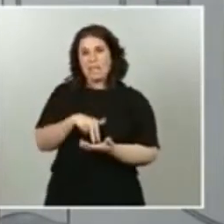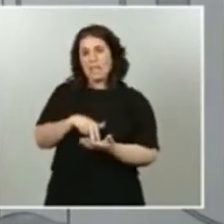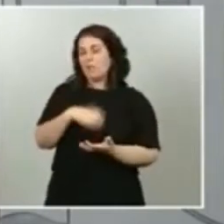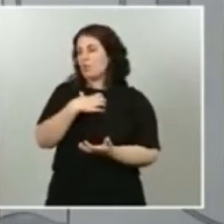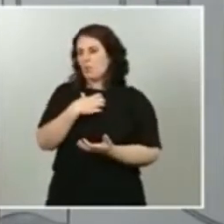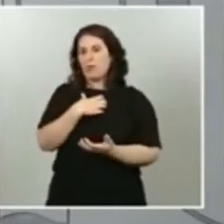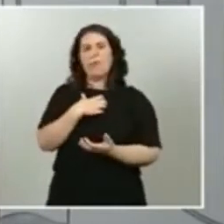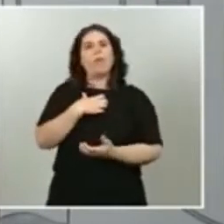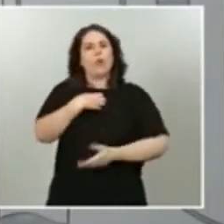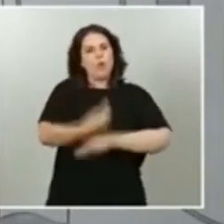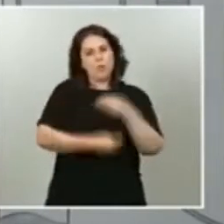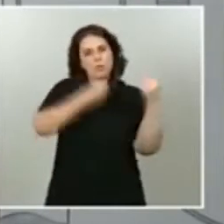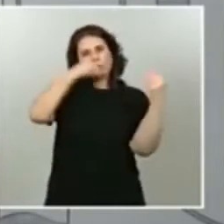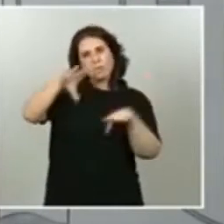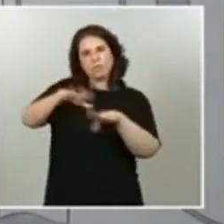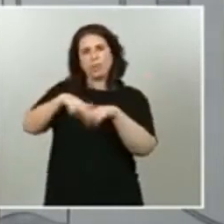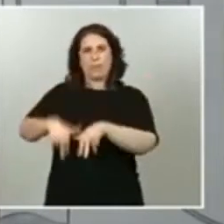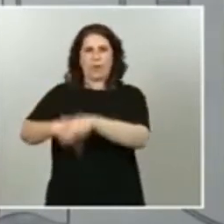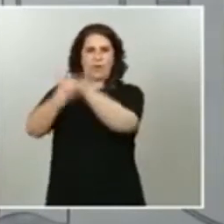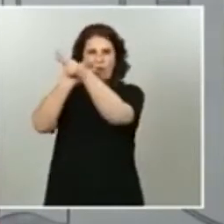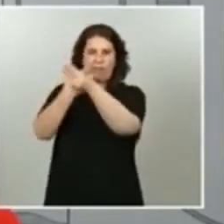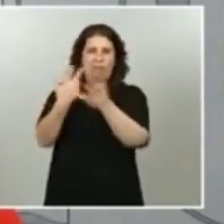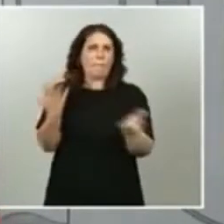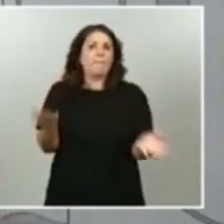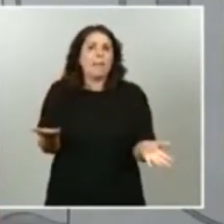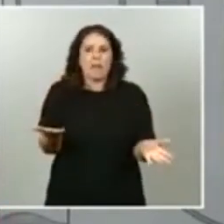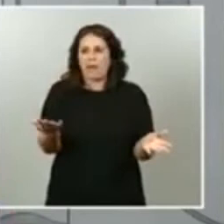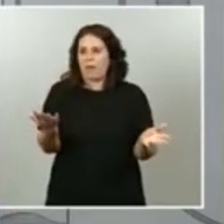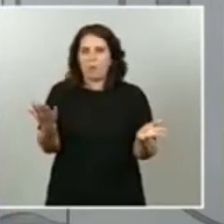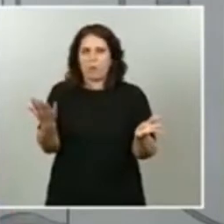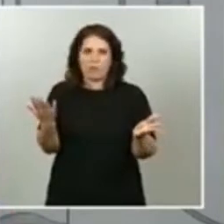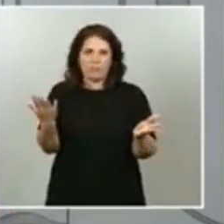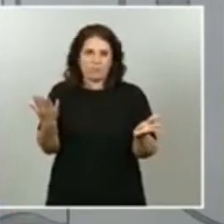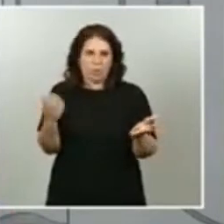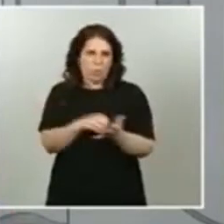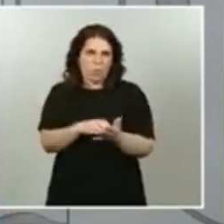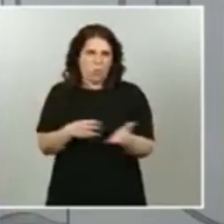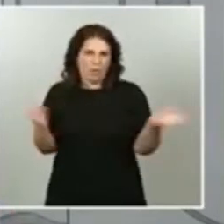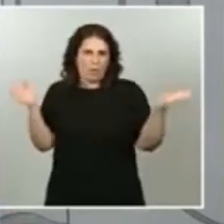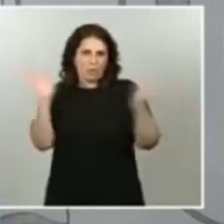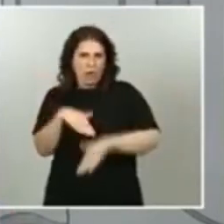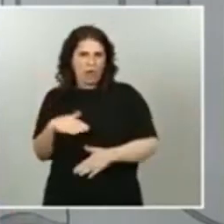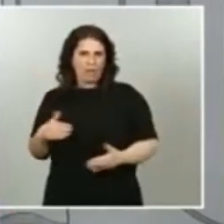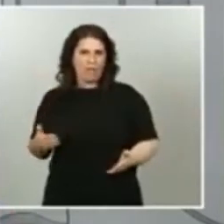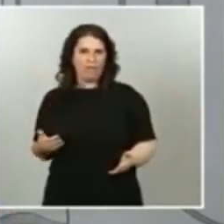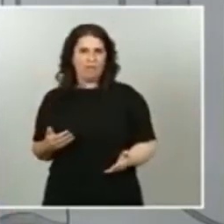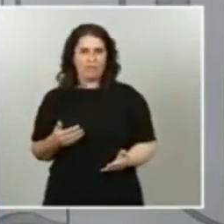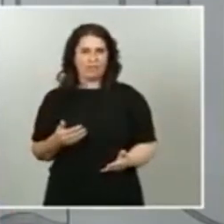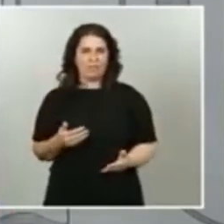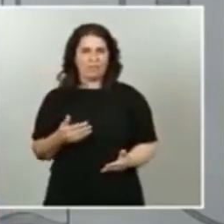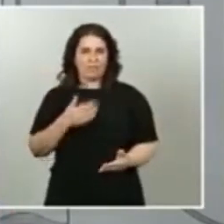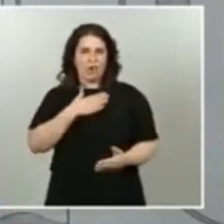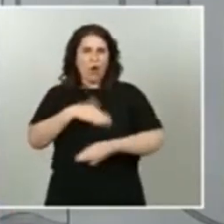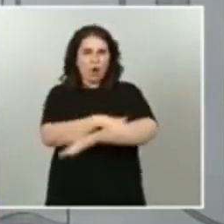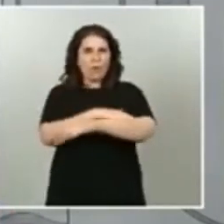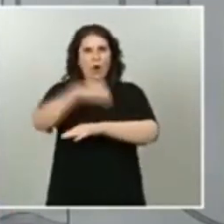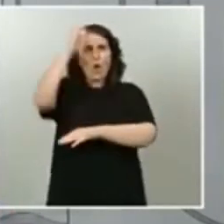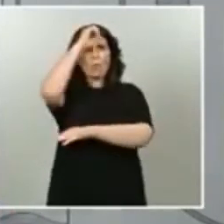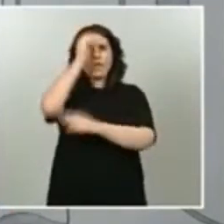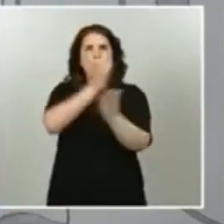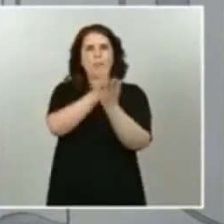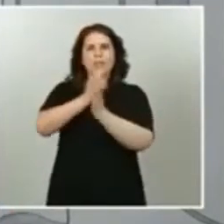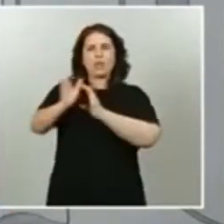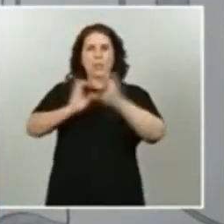de videoconferencia, pero creo que está fuera de toda duda el lugar que le concede este Gobierno a los medios de